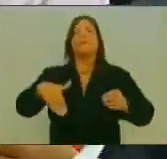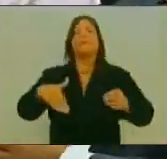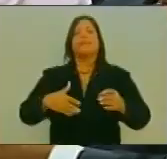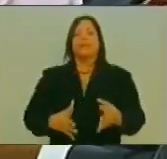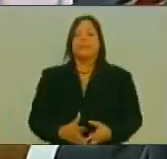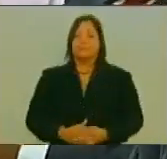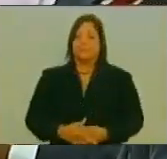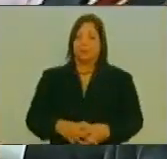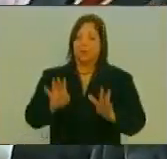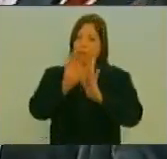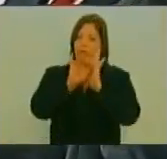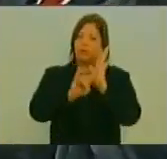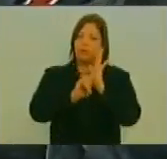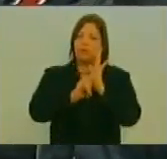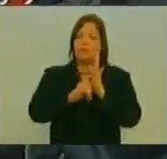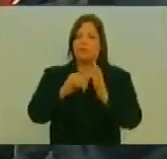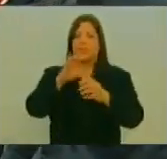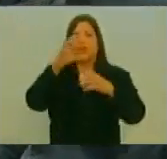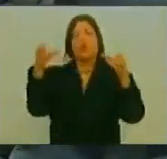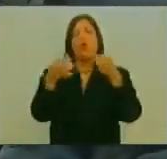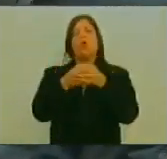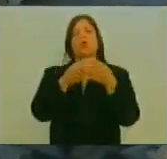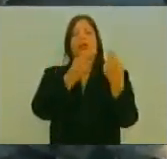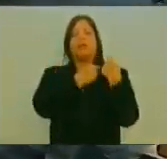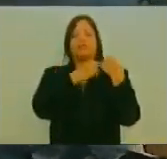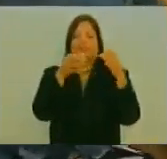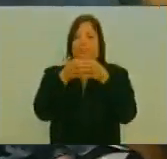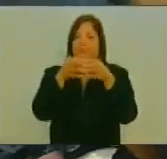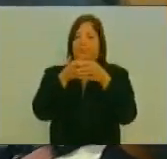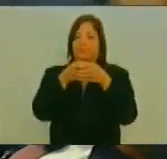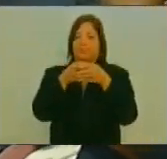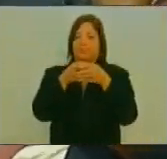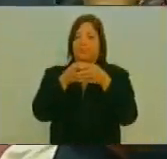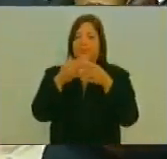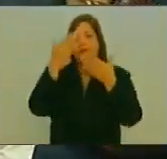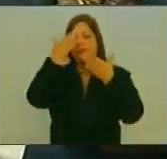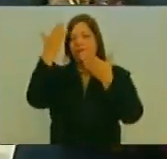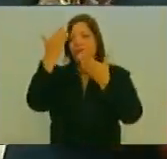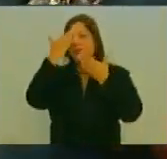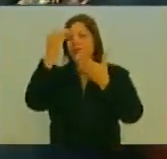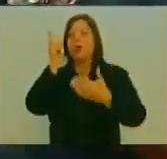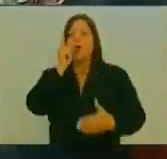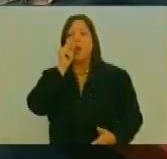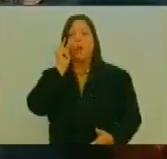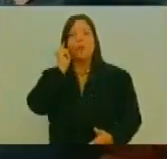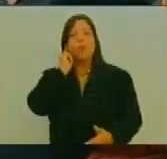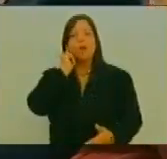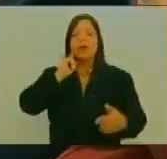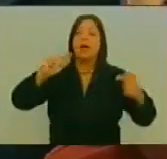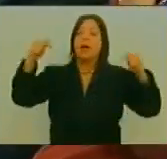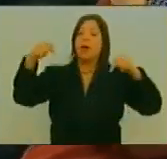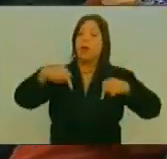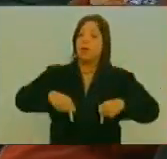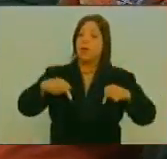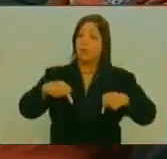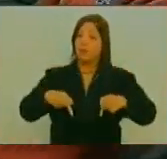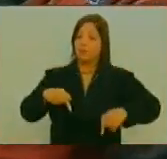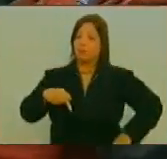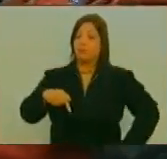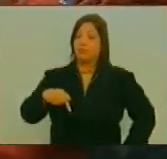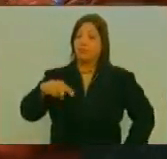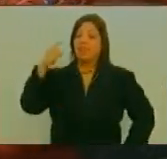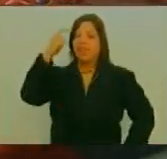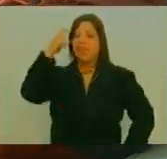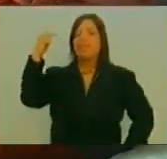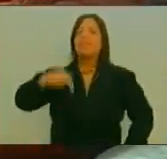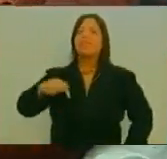Constituyente Integrantes de la junta directiva Colegas constituyentes Un día como Como el de hoy Es un día